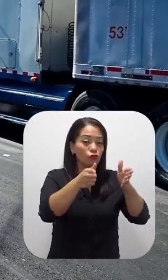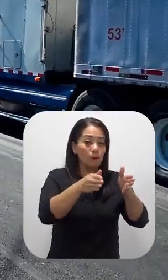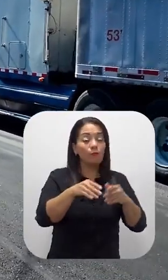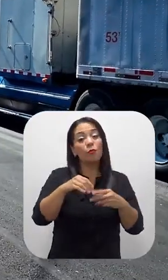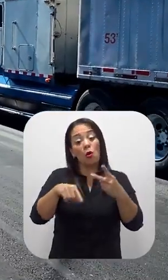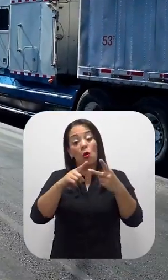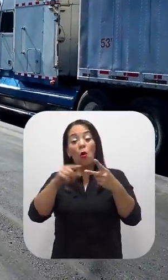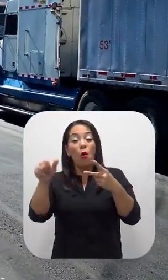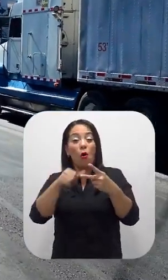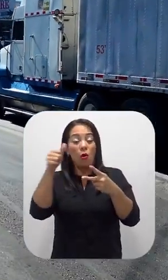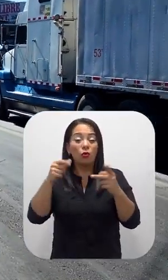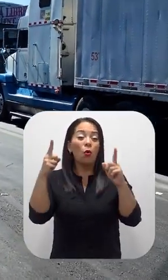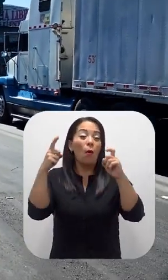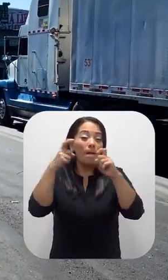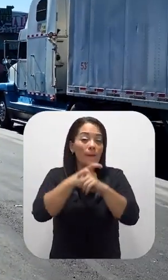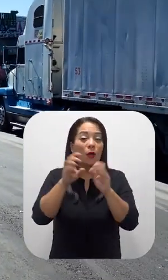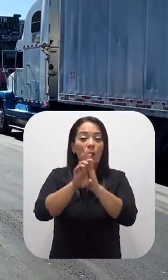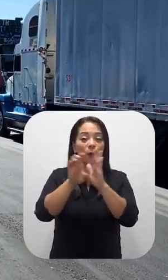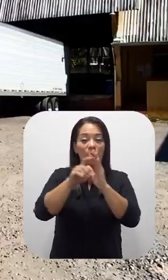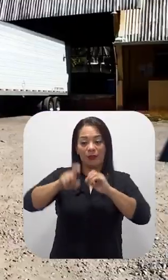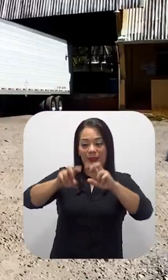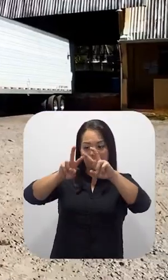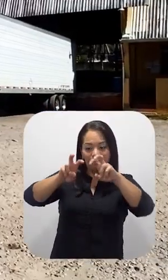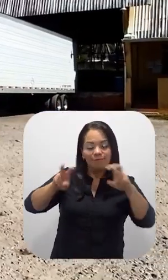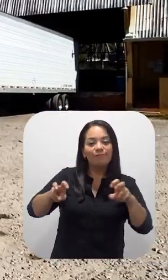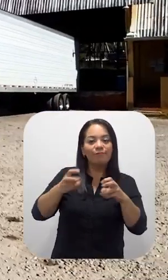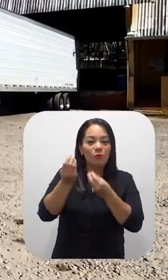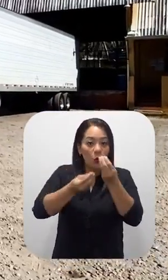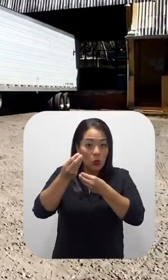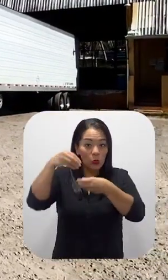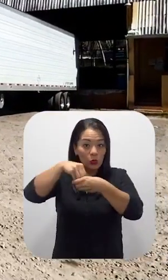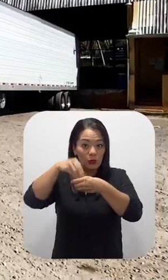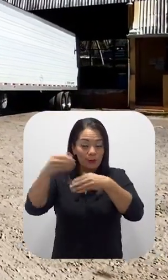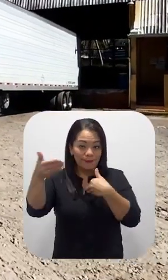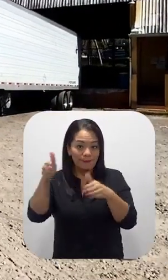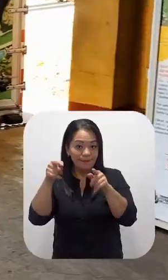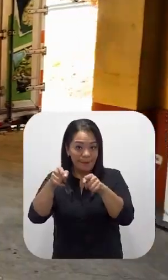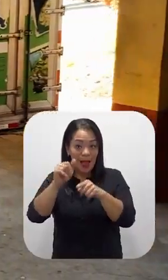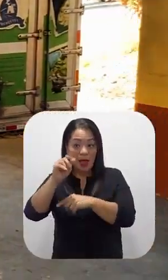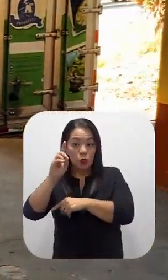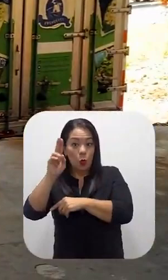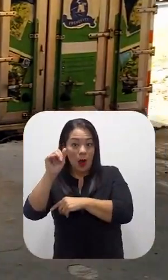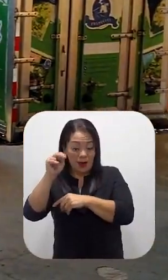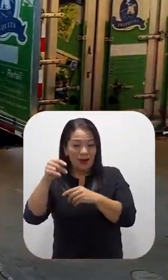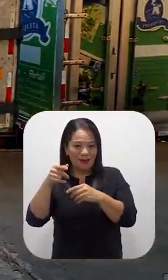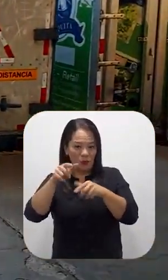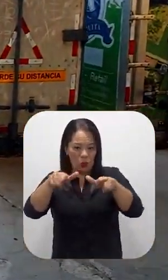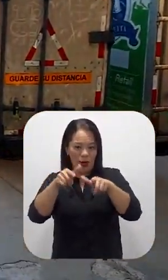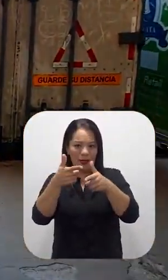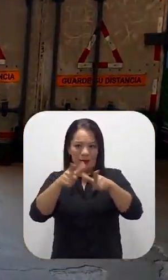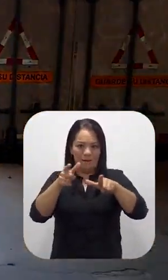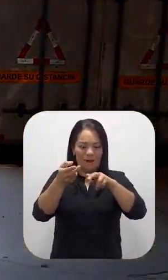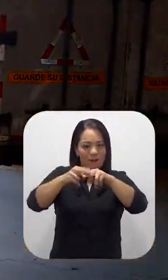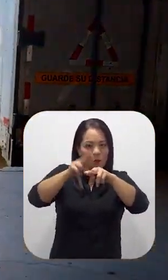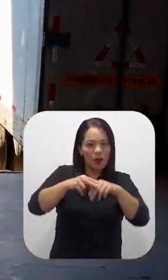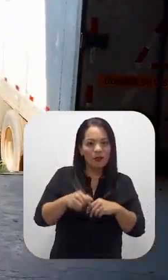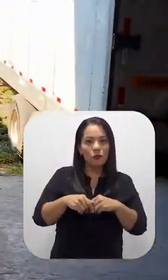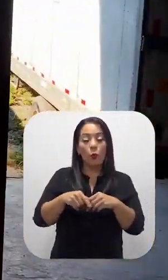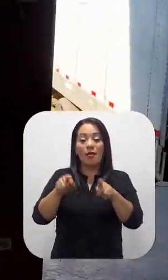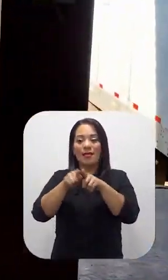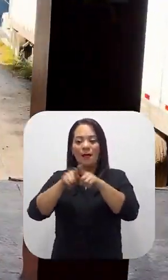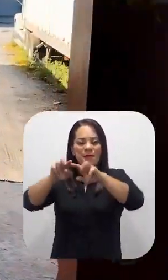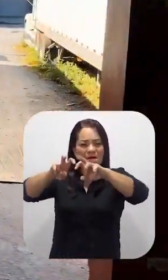escenario más complejo, en el que se requiera una inspección física de la carga por parte de aduanas y al menos una autoridad